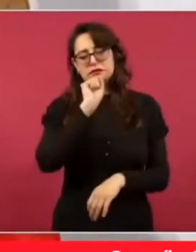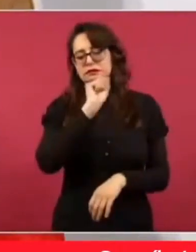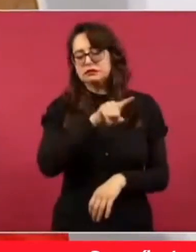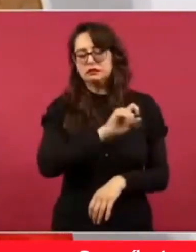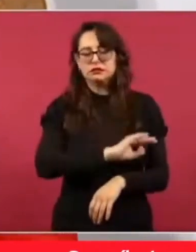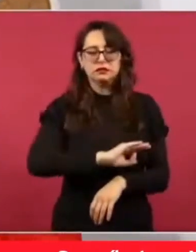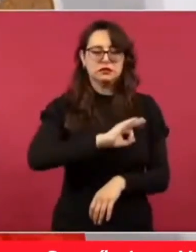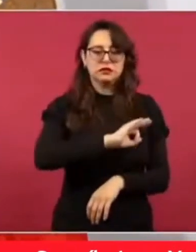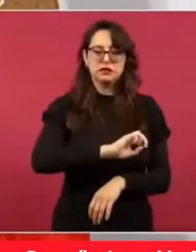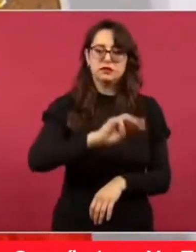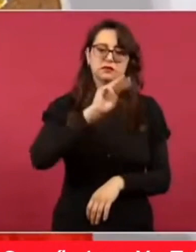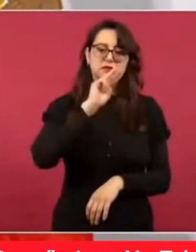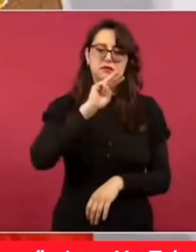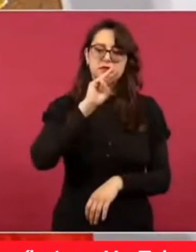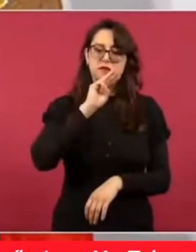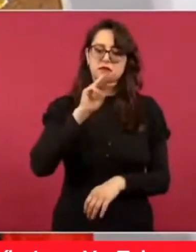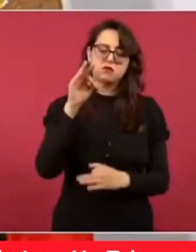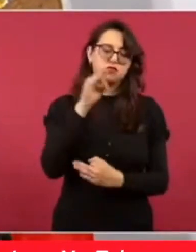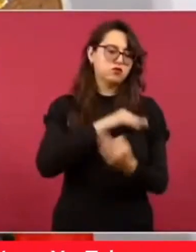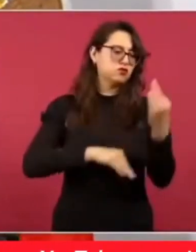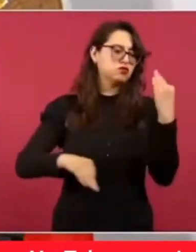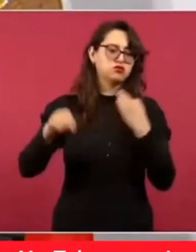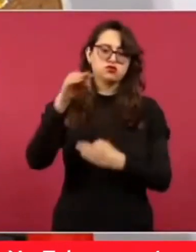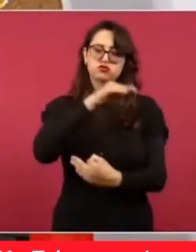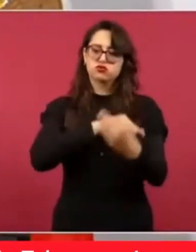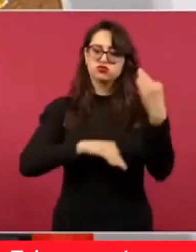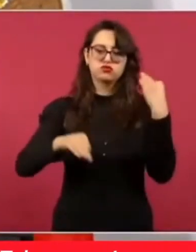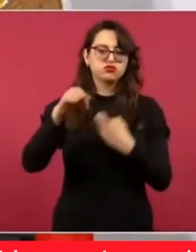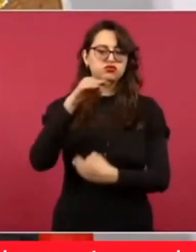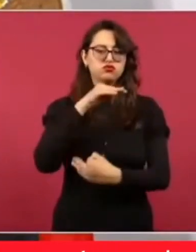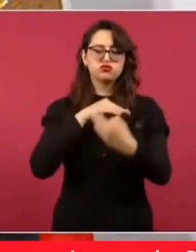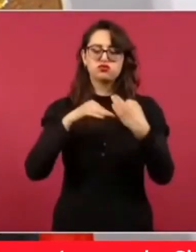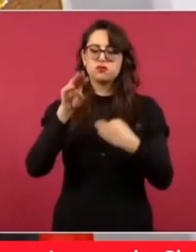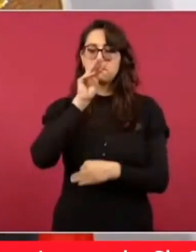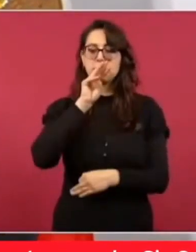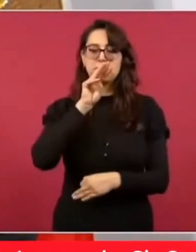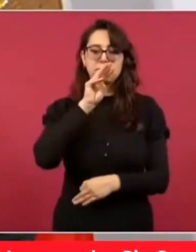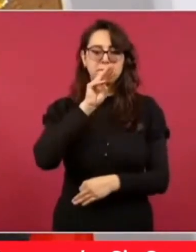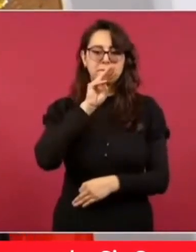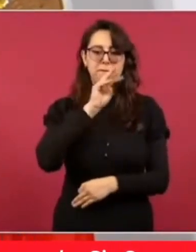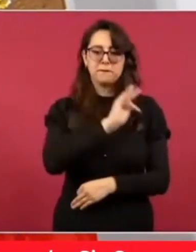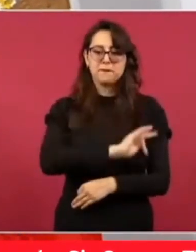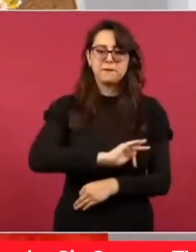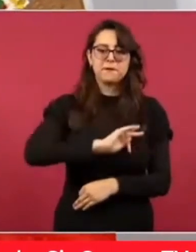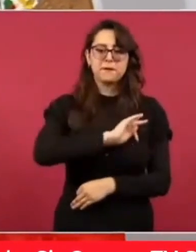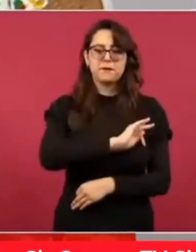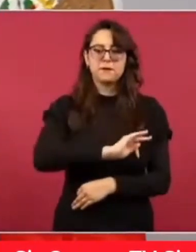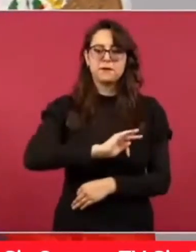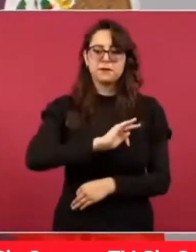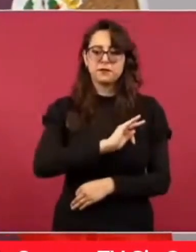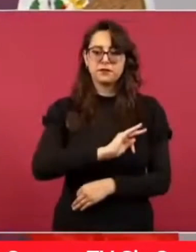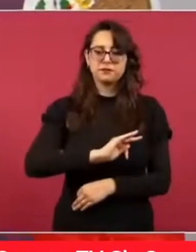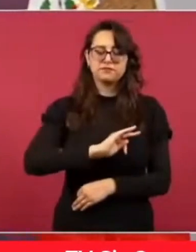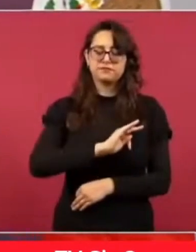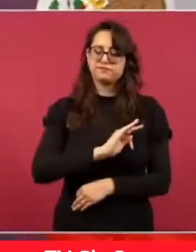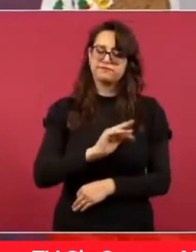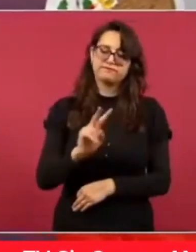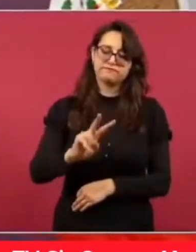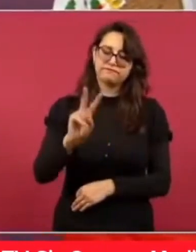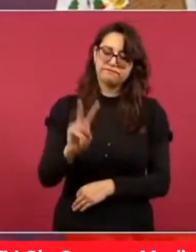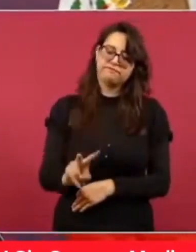A todas, a todas las mamás, con todo nuestro